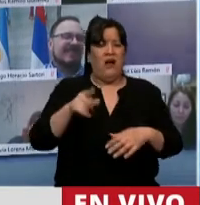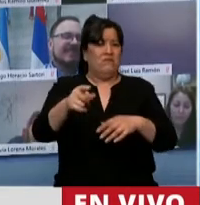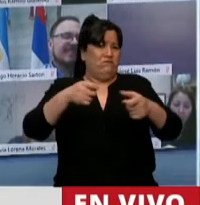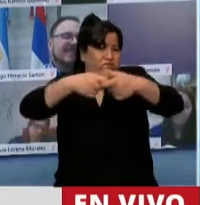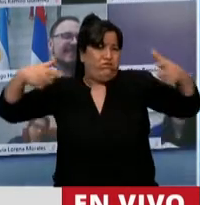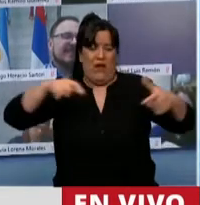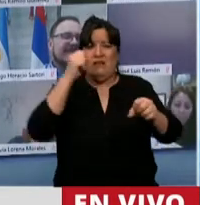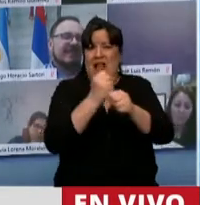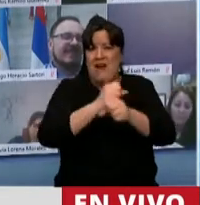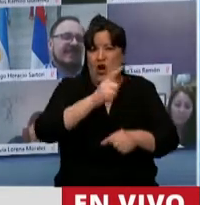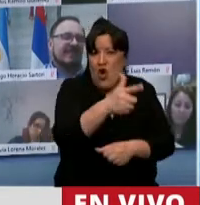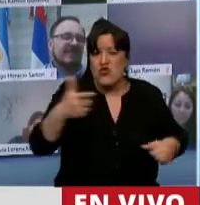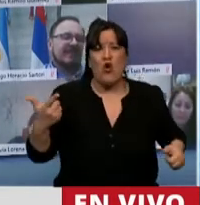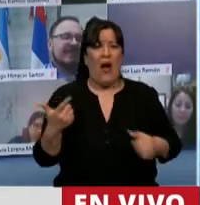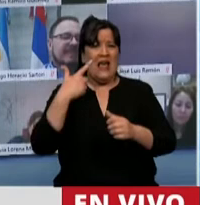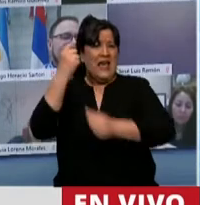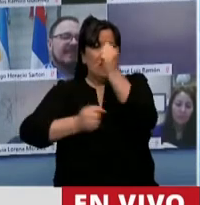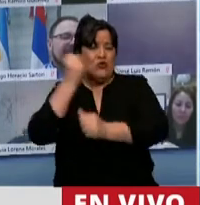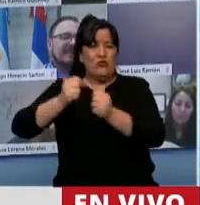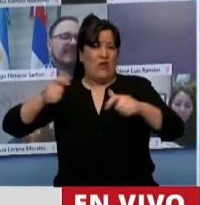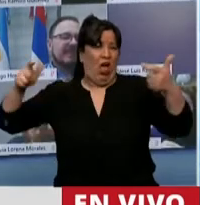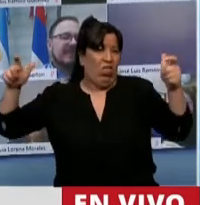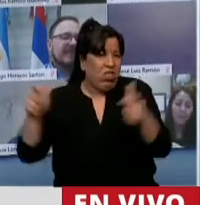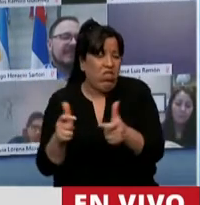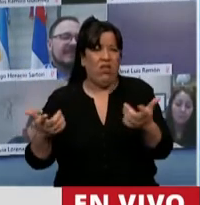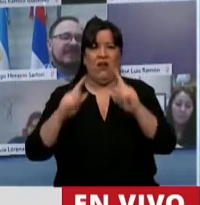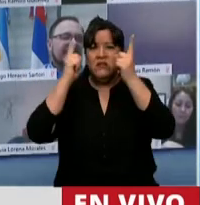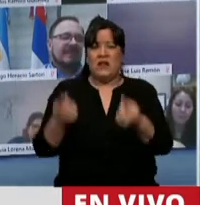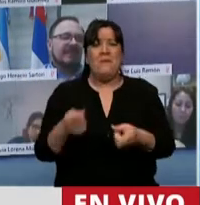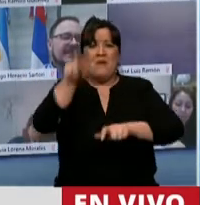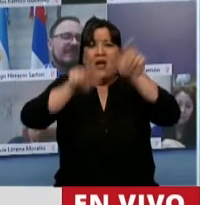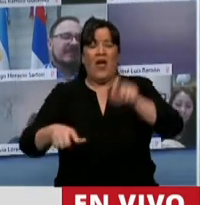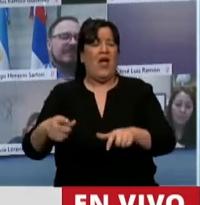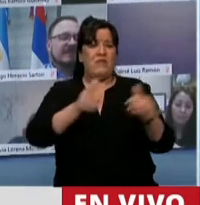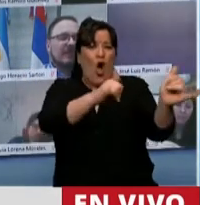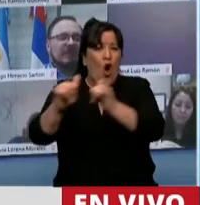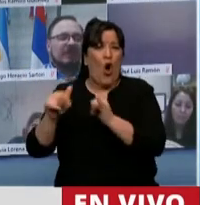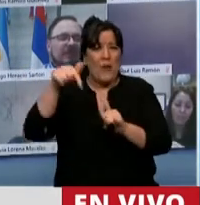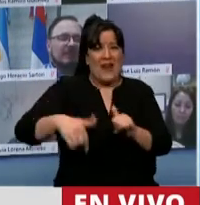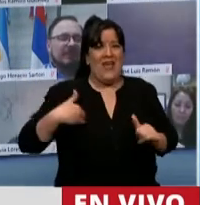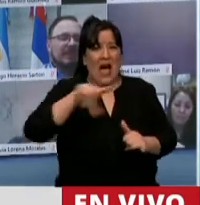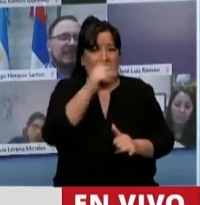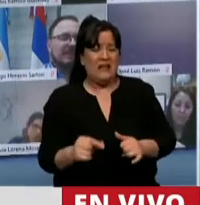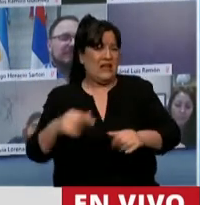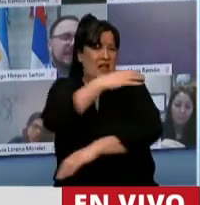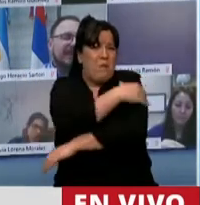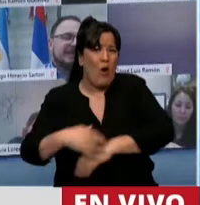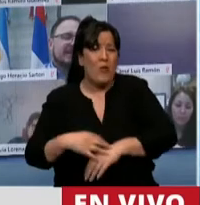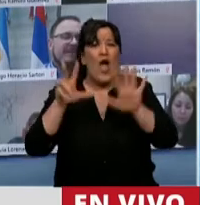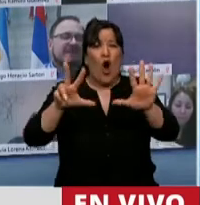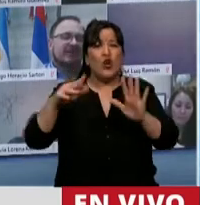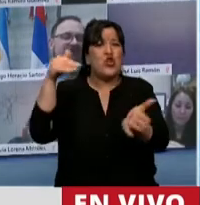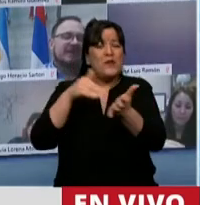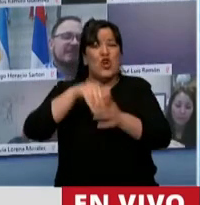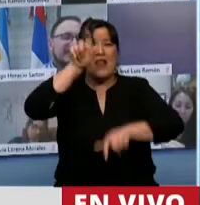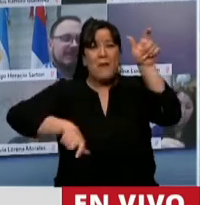40% de capacidad ociosa de la industria, un tercio de los pibes y las pibas de nuestro país en la pobreza, 8 millones de